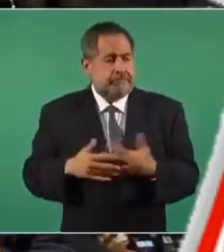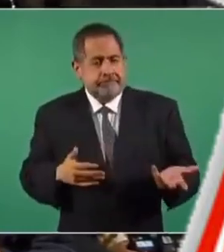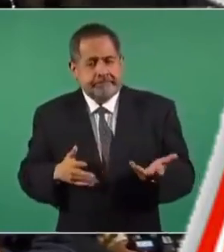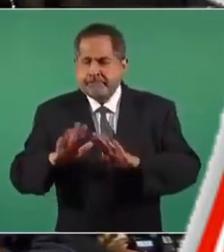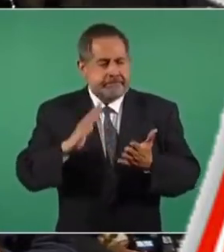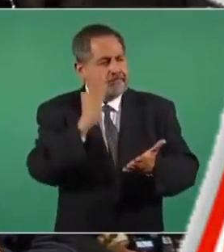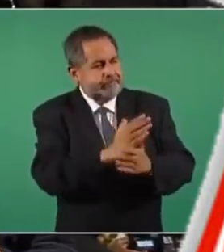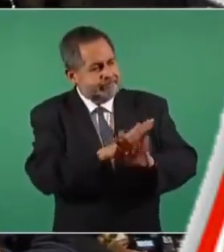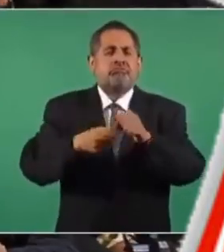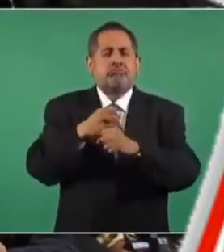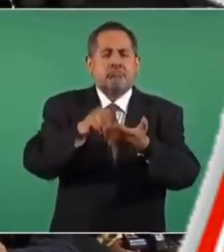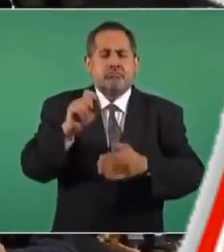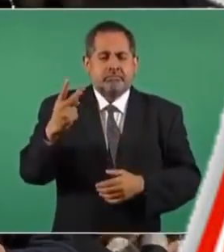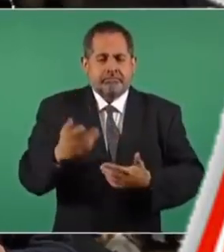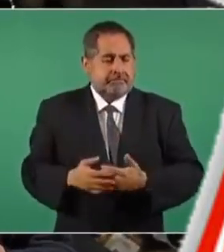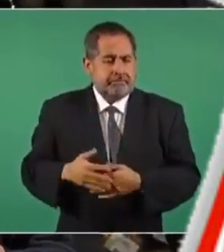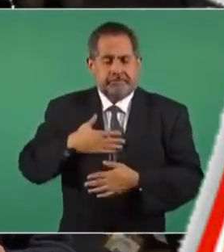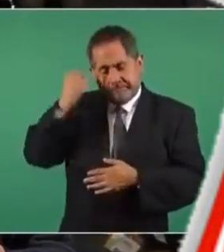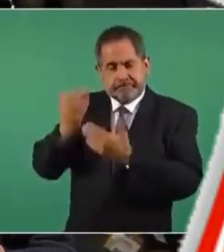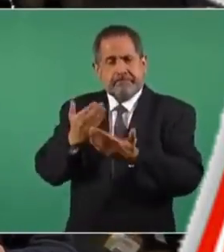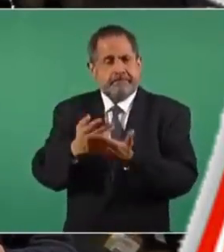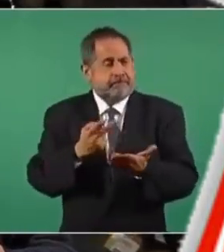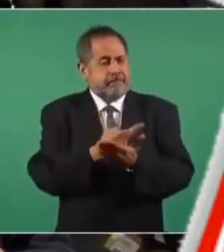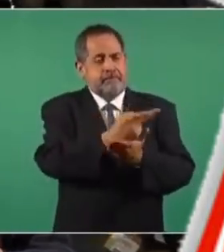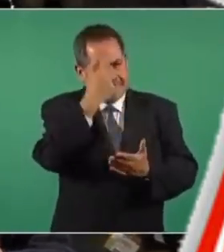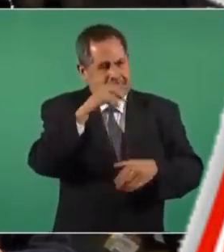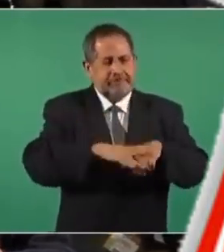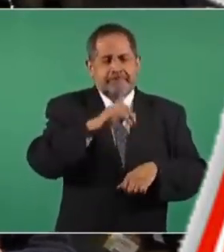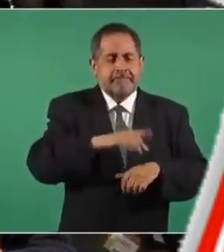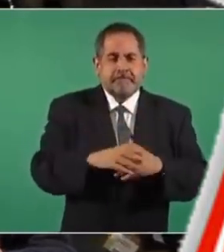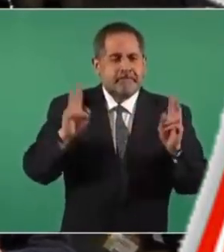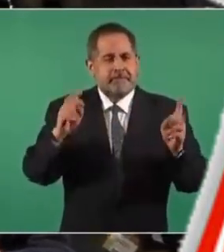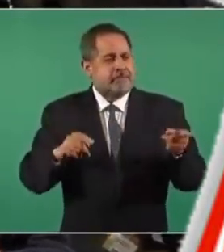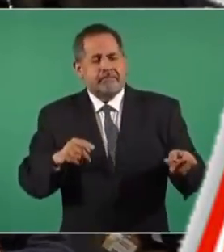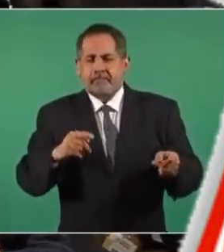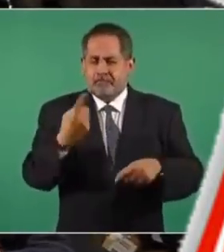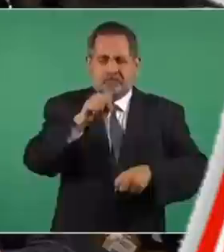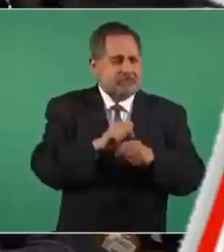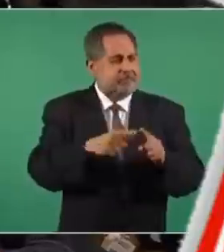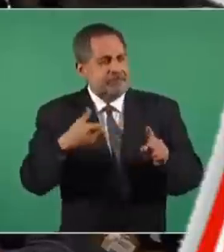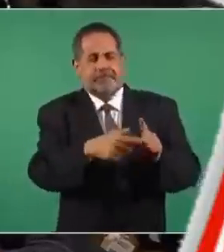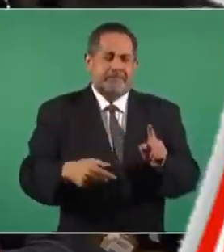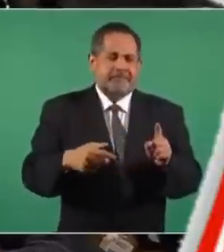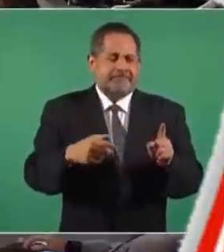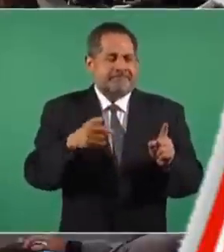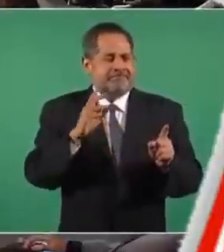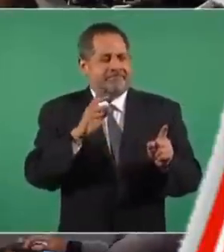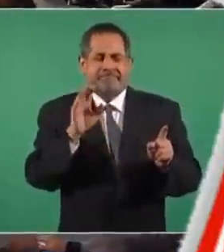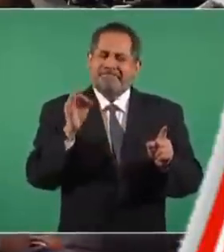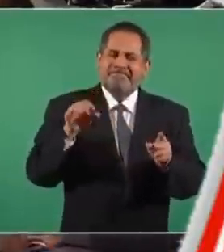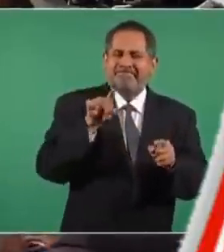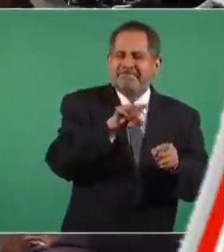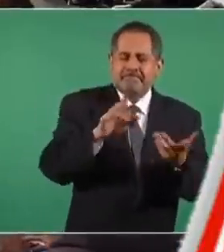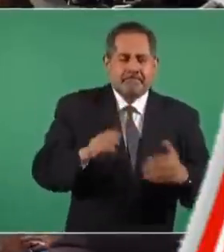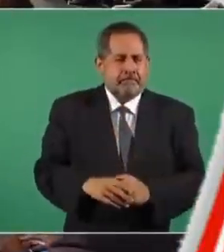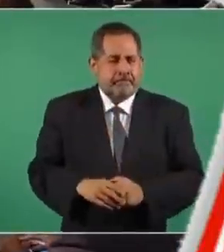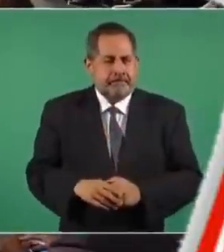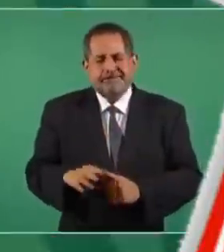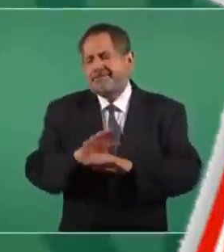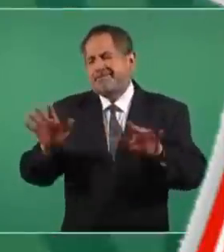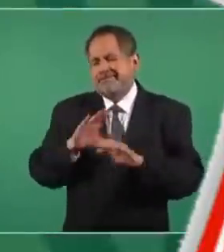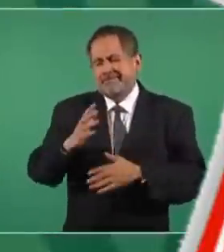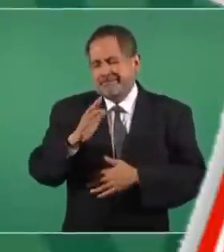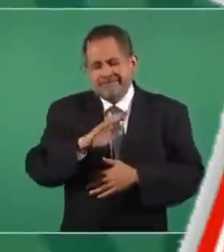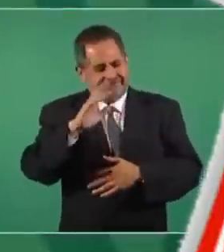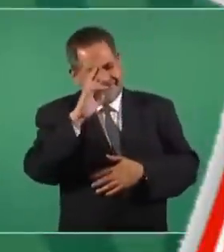les diga hasta aquí, hasta aquí es la libertad. La propuesta del premio, presidente, sería ser el chombo de la semana o el ulero de la semana. No, ya, miren, esto no, con todo